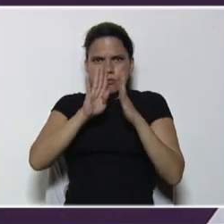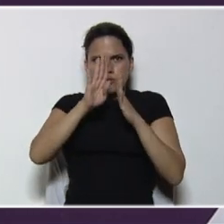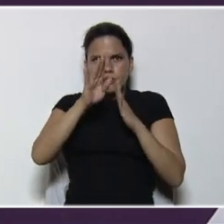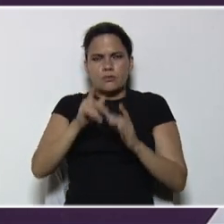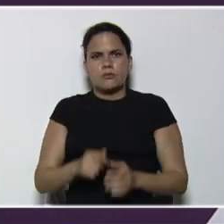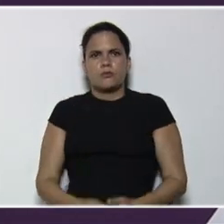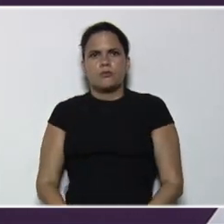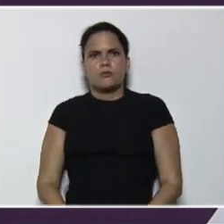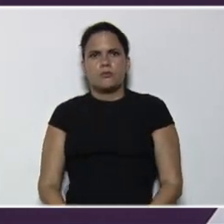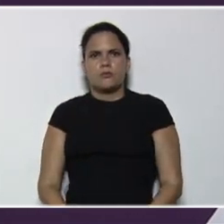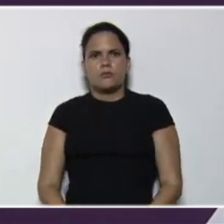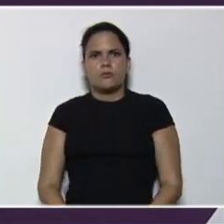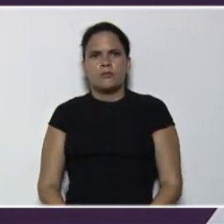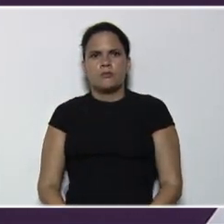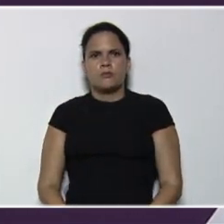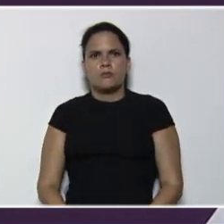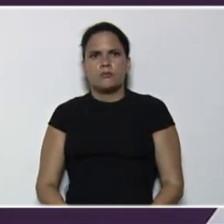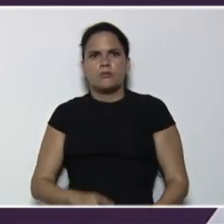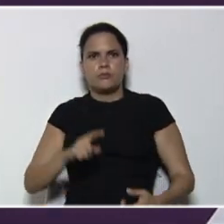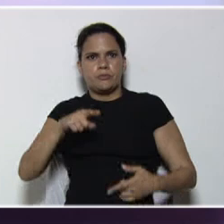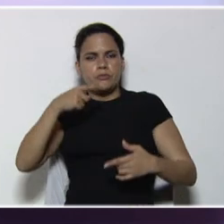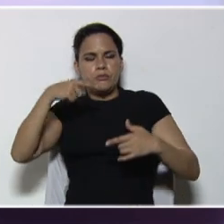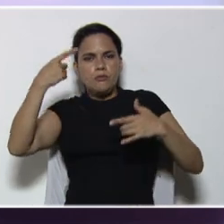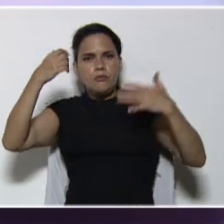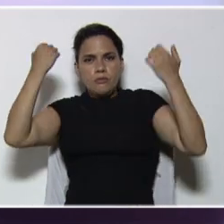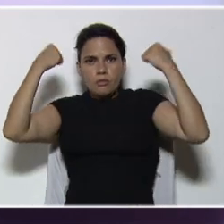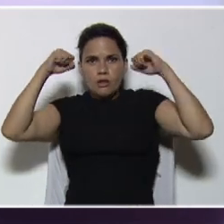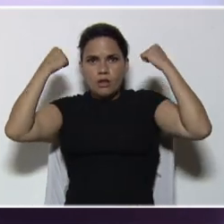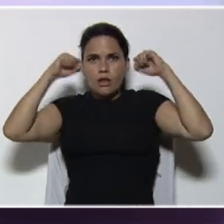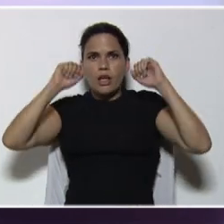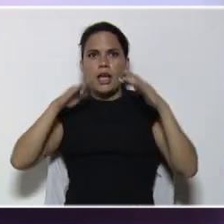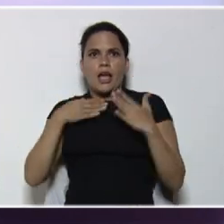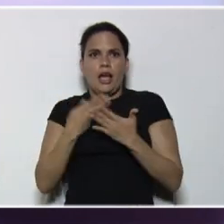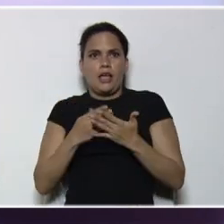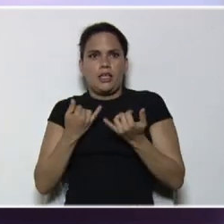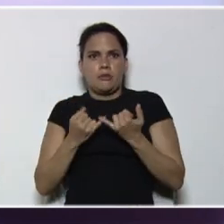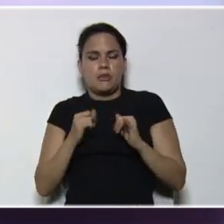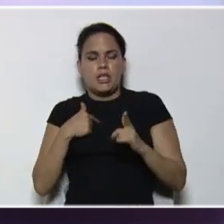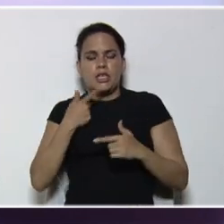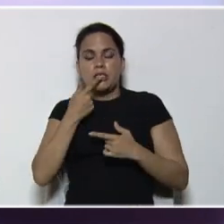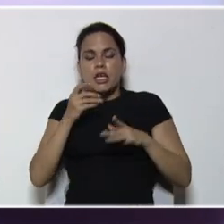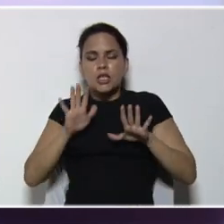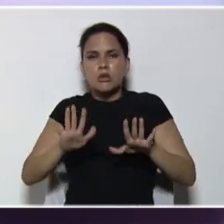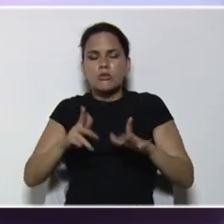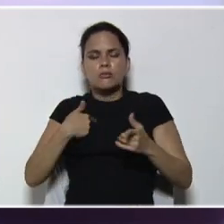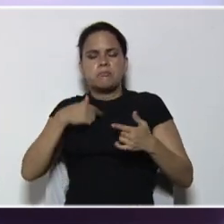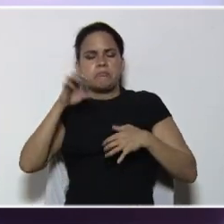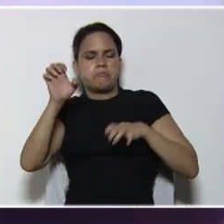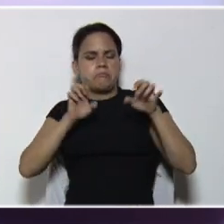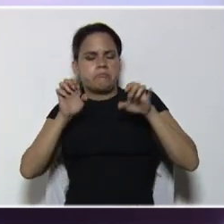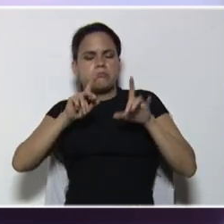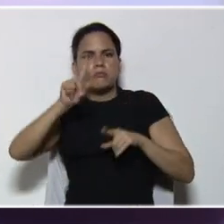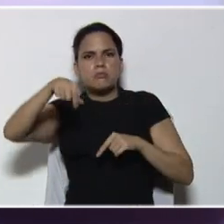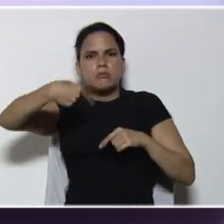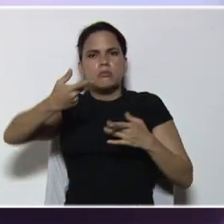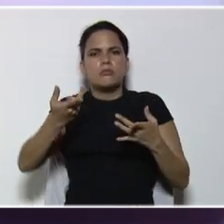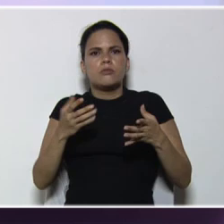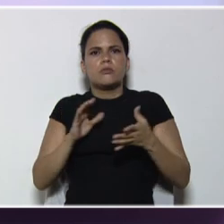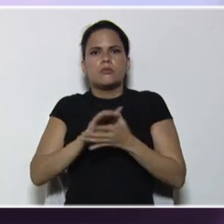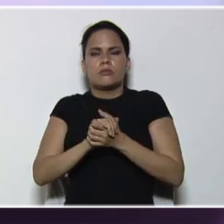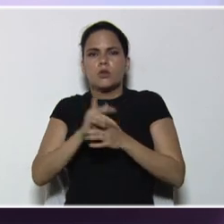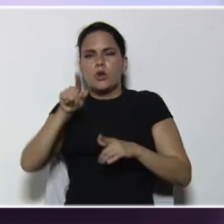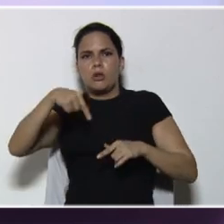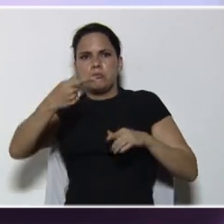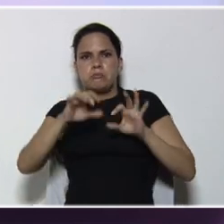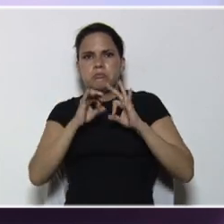continúo, con los, los siguientes ejercicios, hasta completar, y decide stop, y allí, evalúo, con los demás compañeros, o los demás